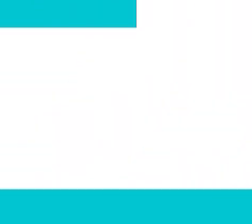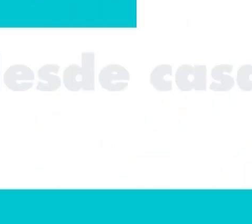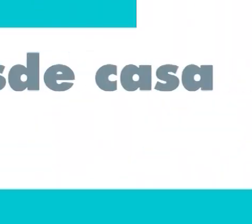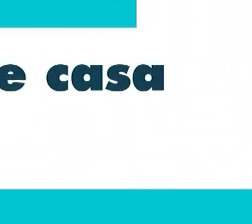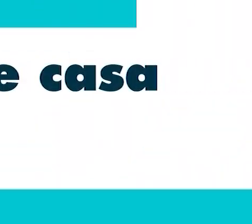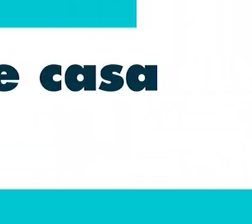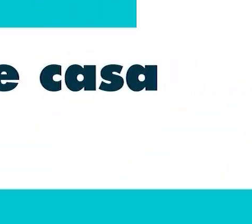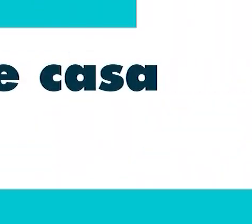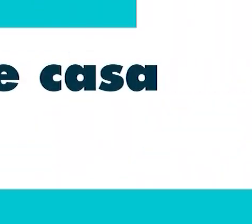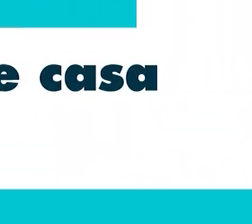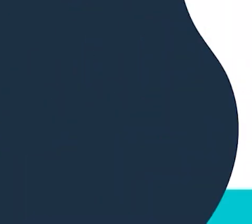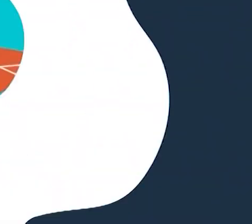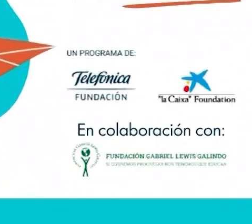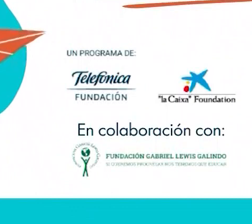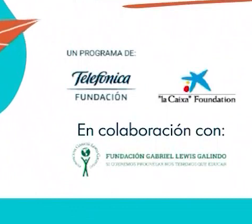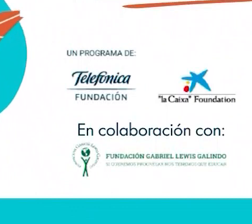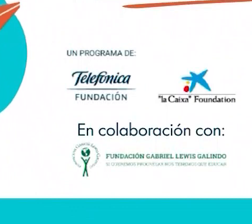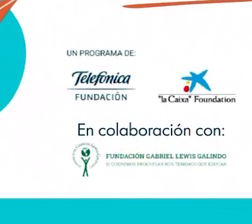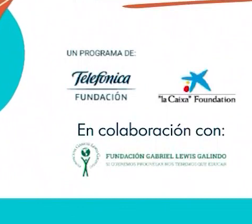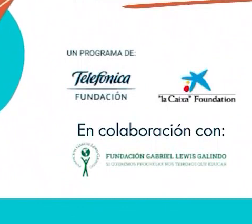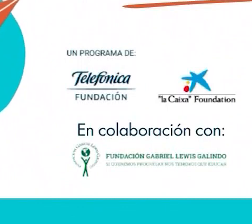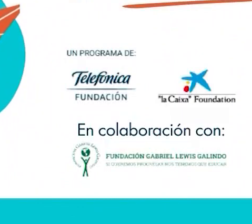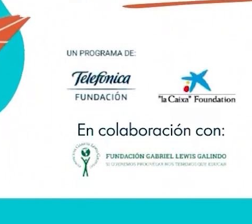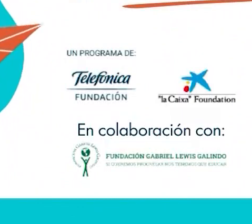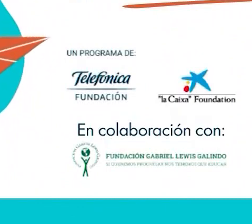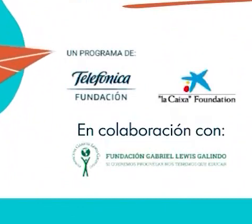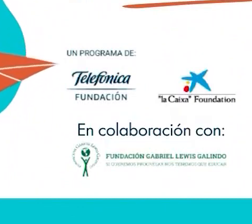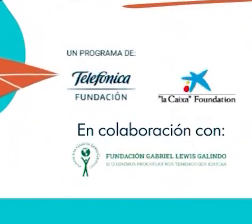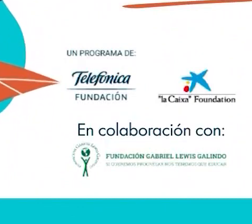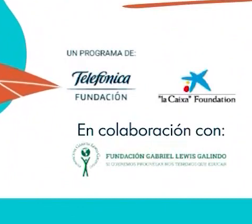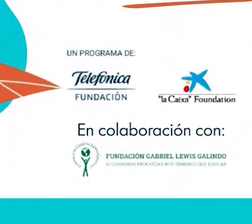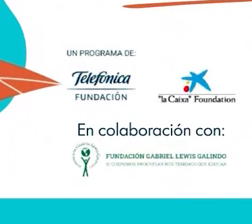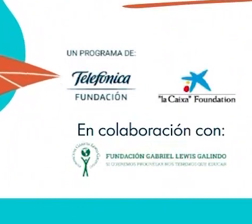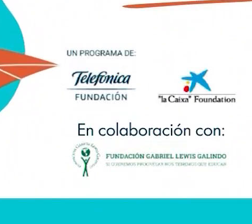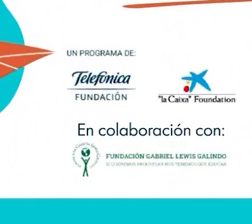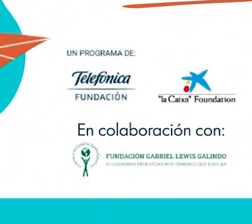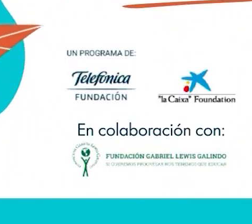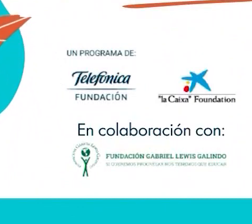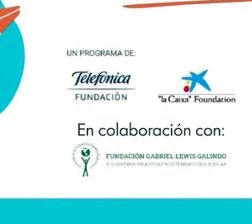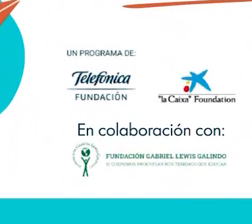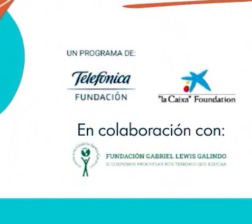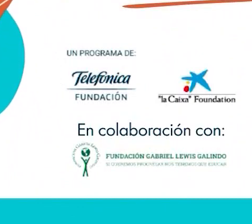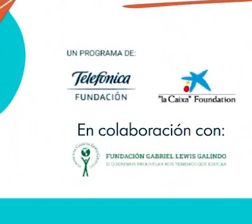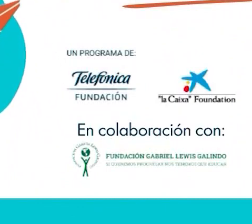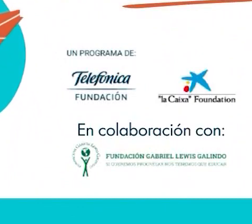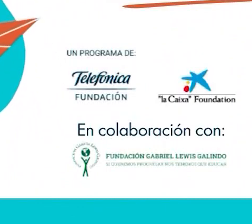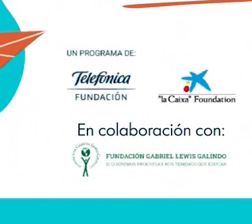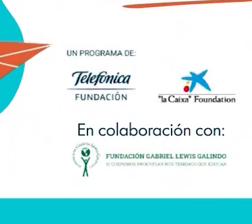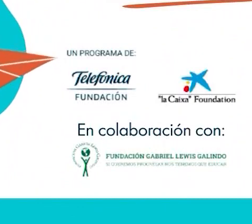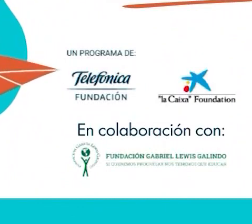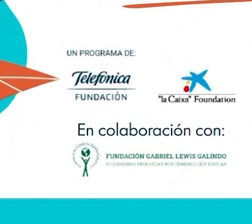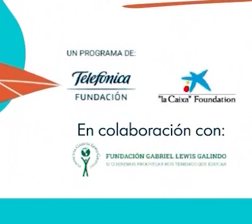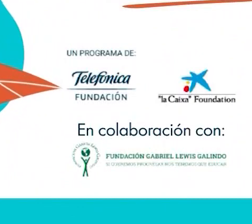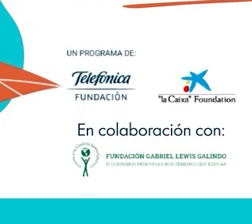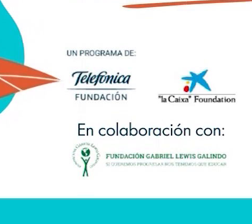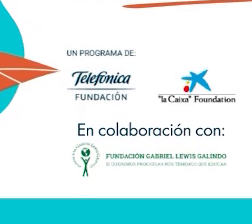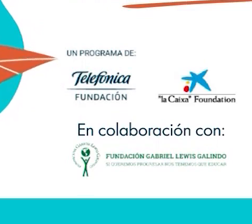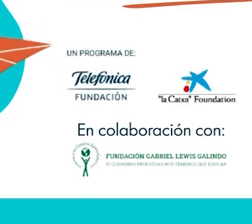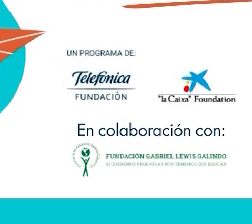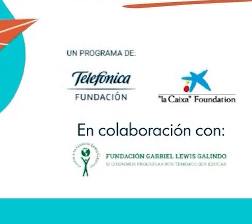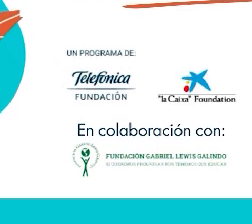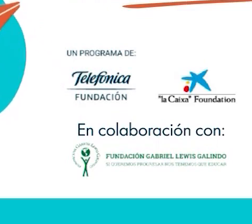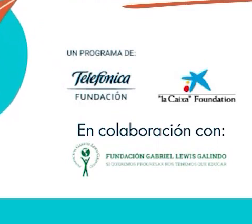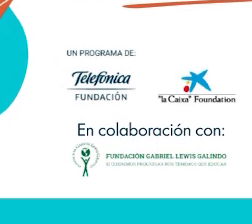Continúa aprendiendo desde casa con los contenidos para niños de www.educaciondigitalpanamá.com